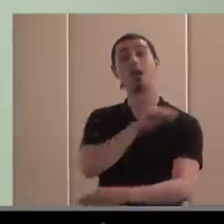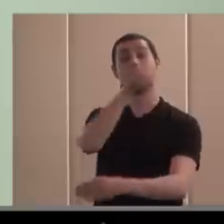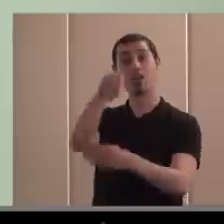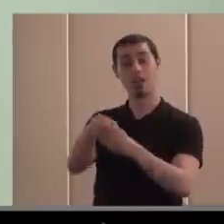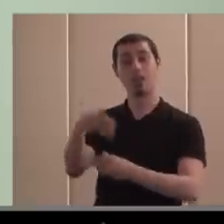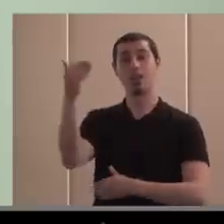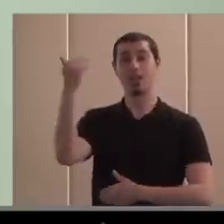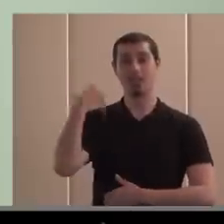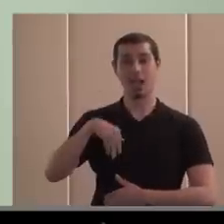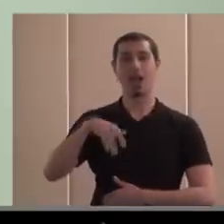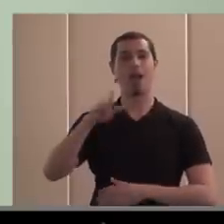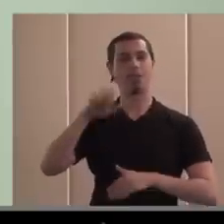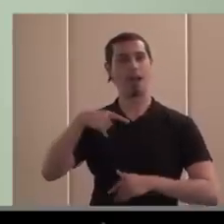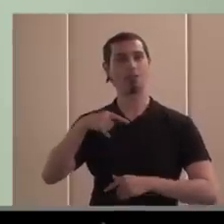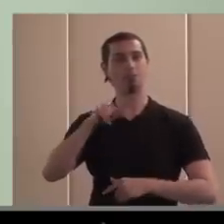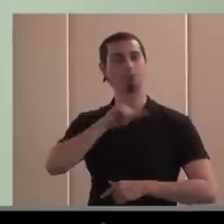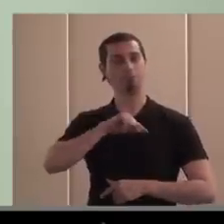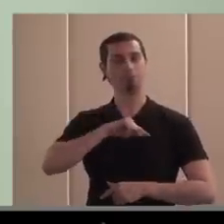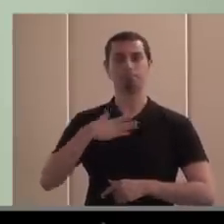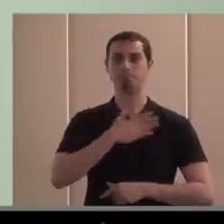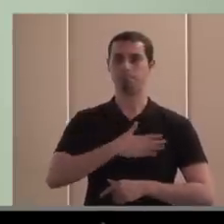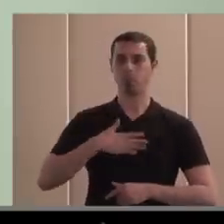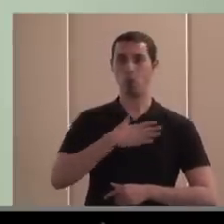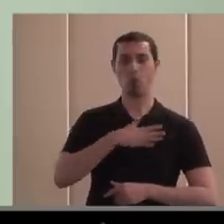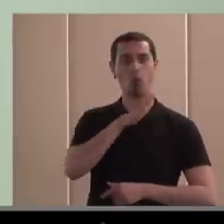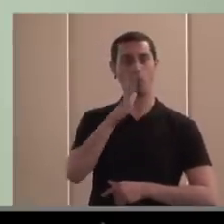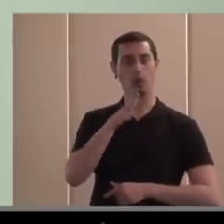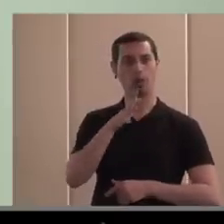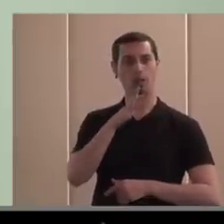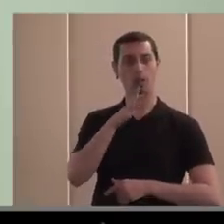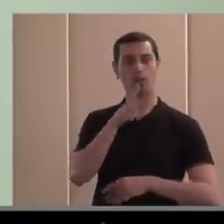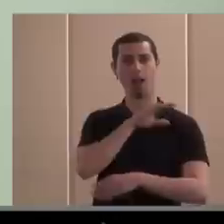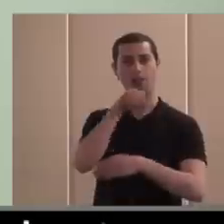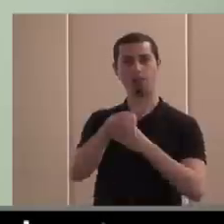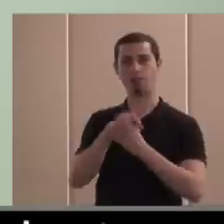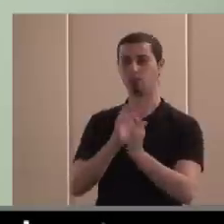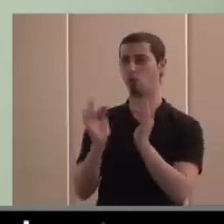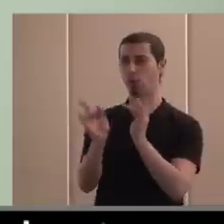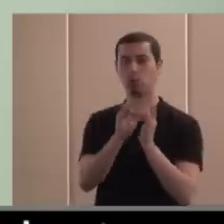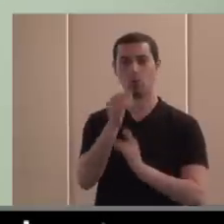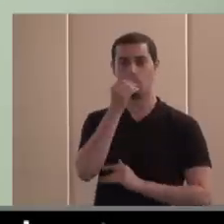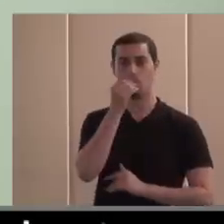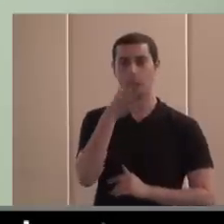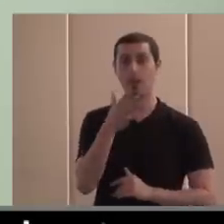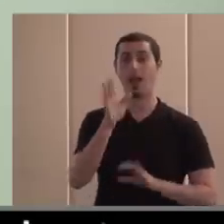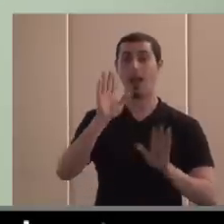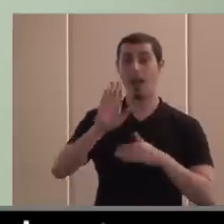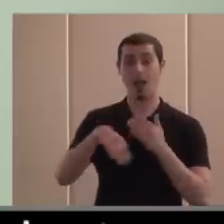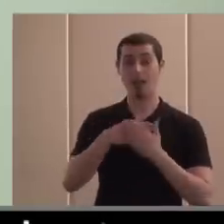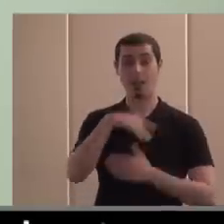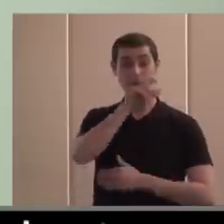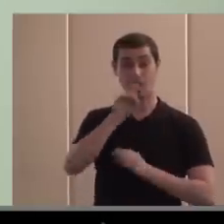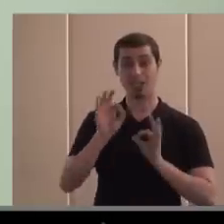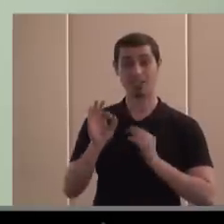coloquialmente, el gusto, el roce hace el cariño, y se ha podido incluso algunas de las personas con